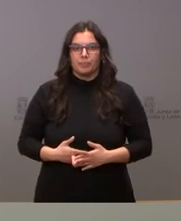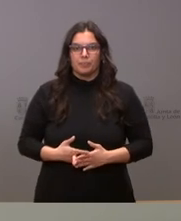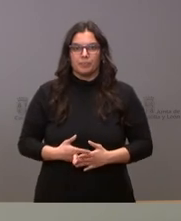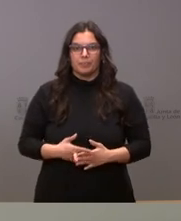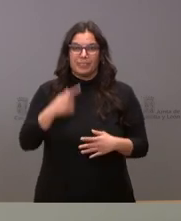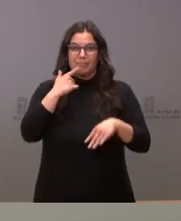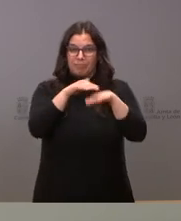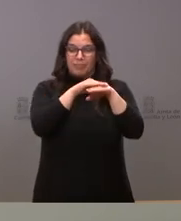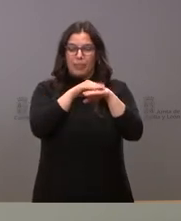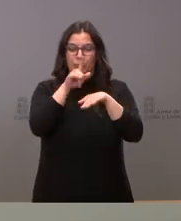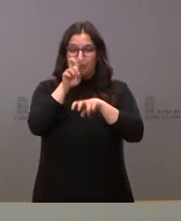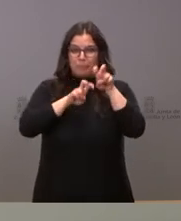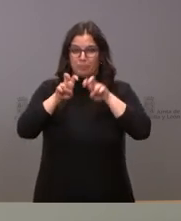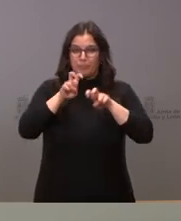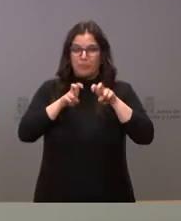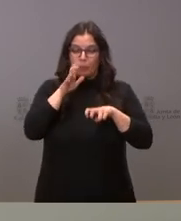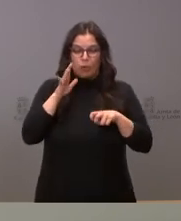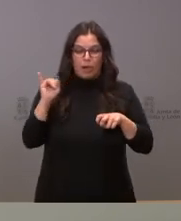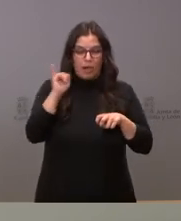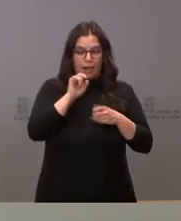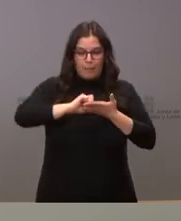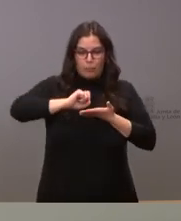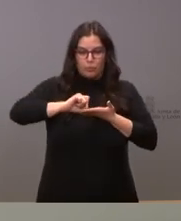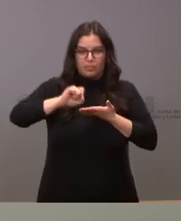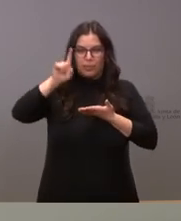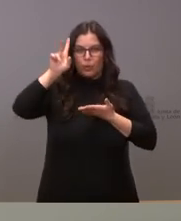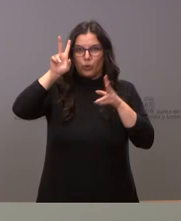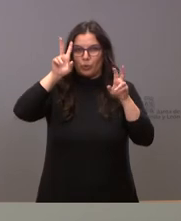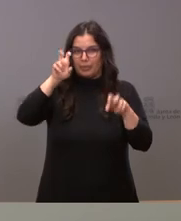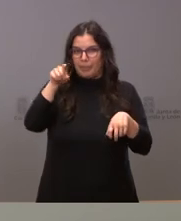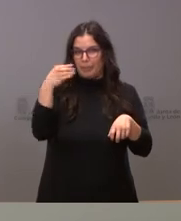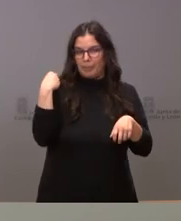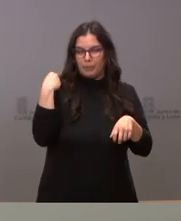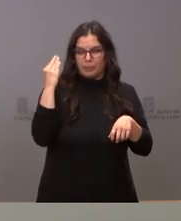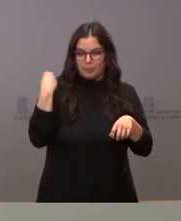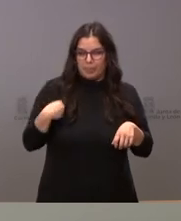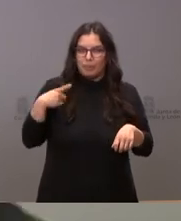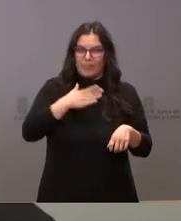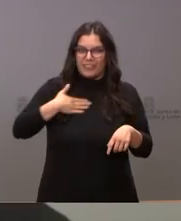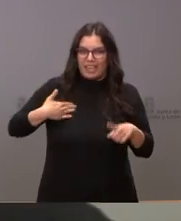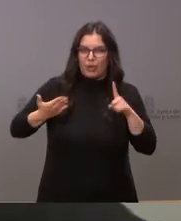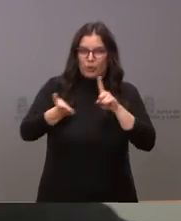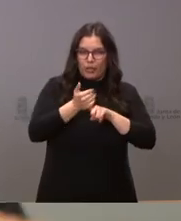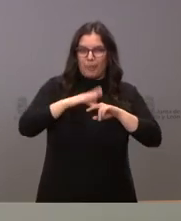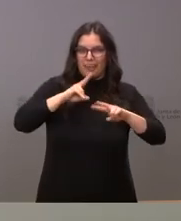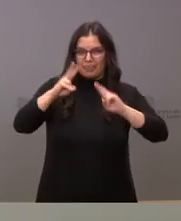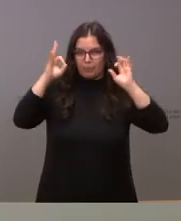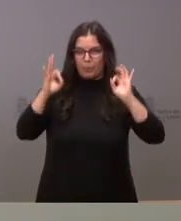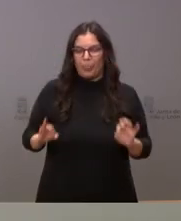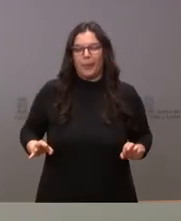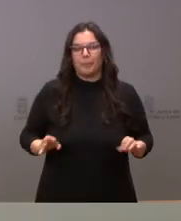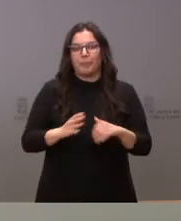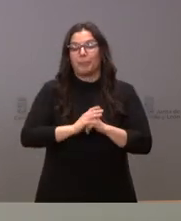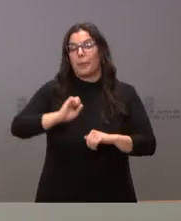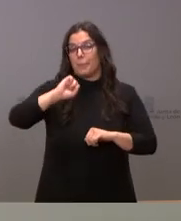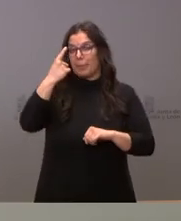Disculpe pero en algún sitio tenía apuntado una parte de lo que usted me comentaba y quería encontrarlo Lo primero